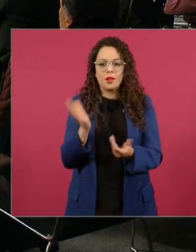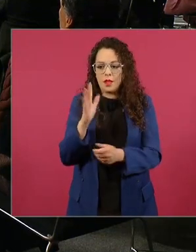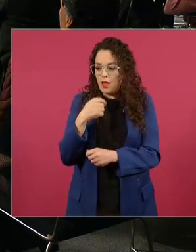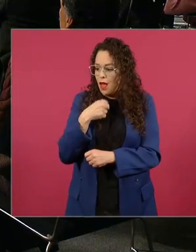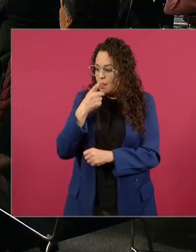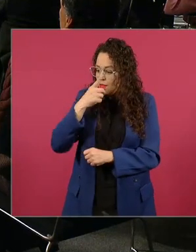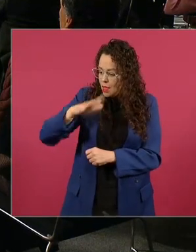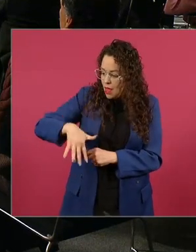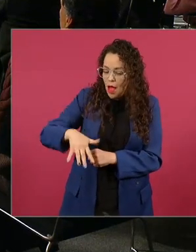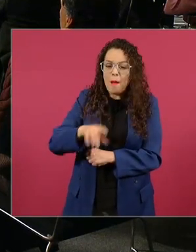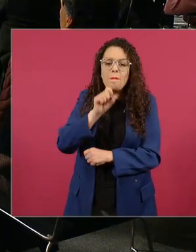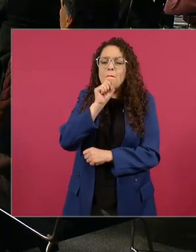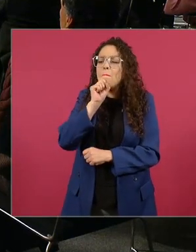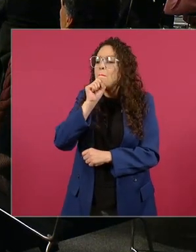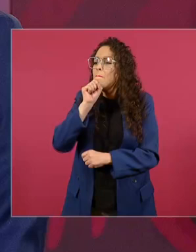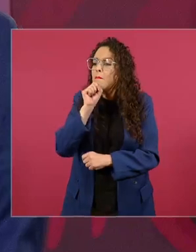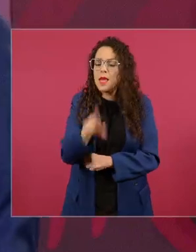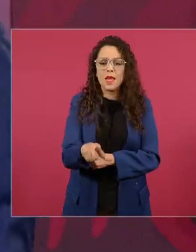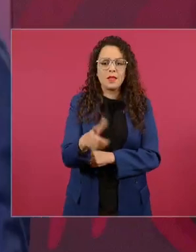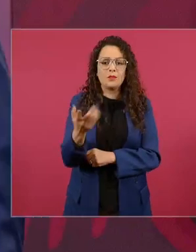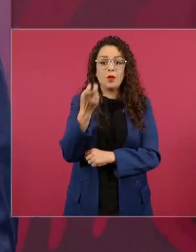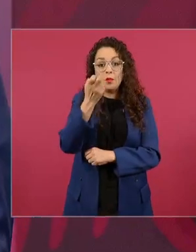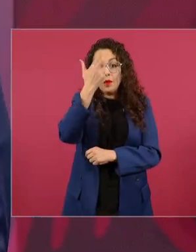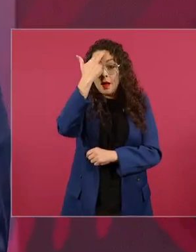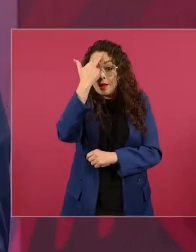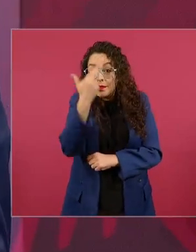entonces yo le tengo